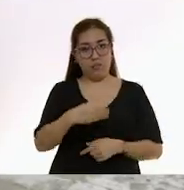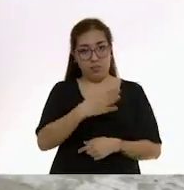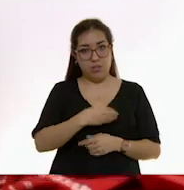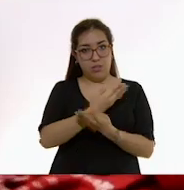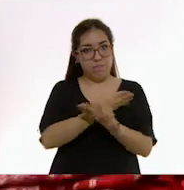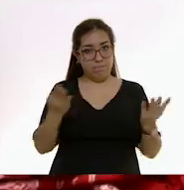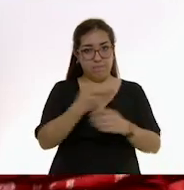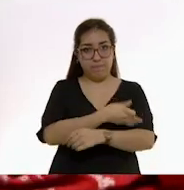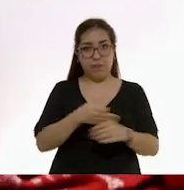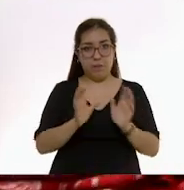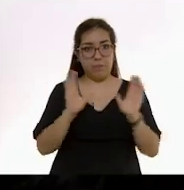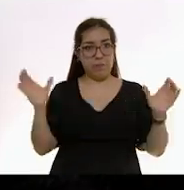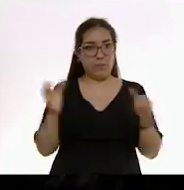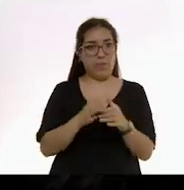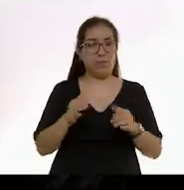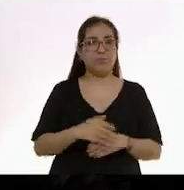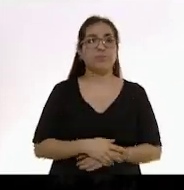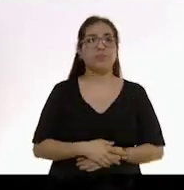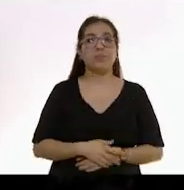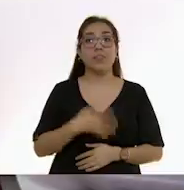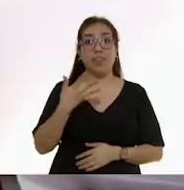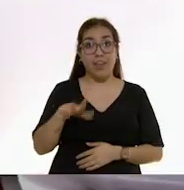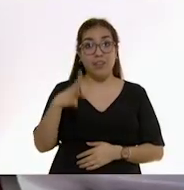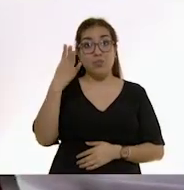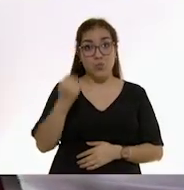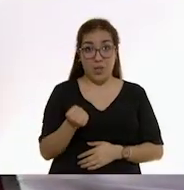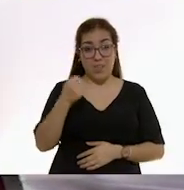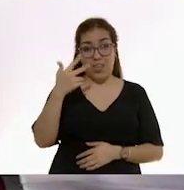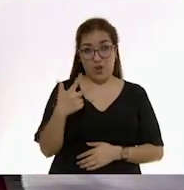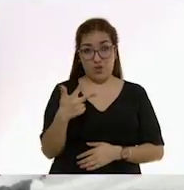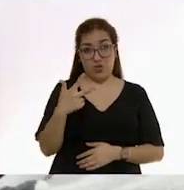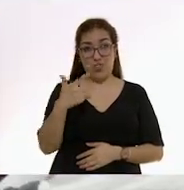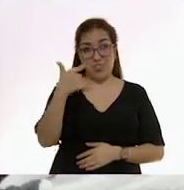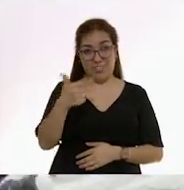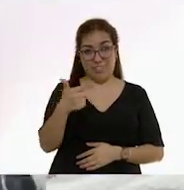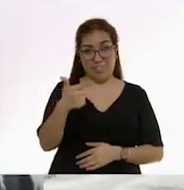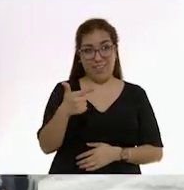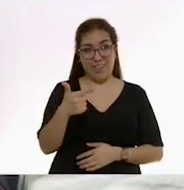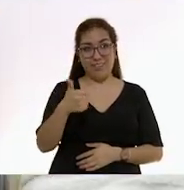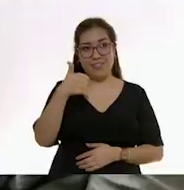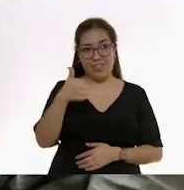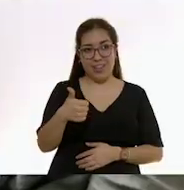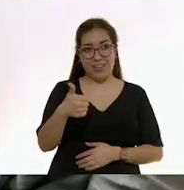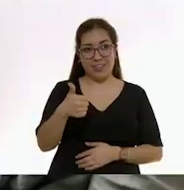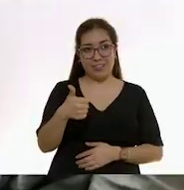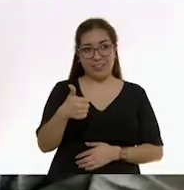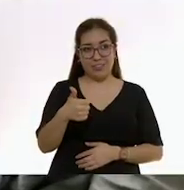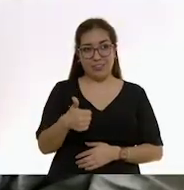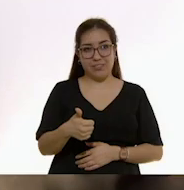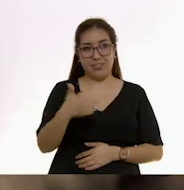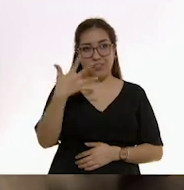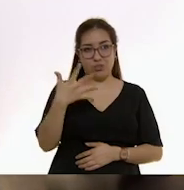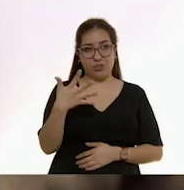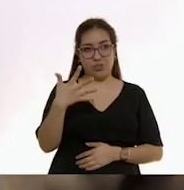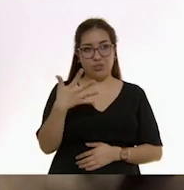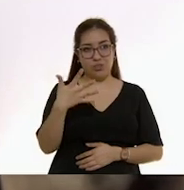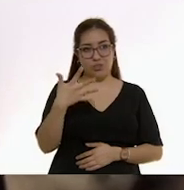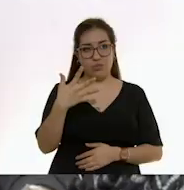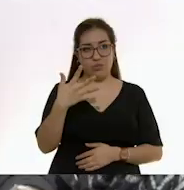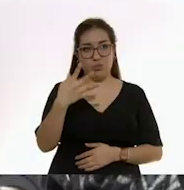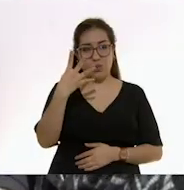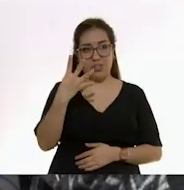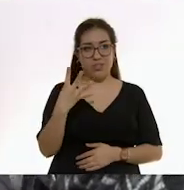en general. 10, 9, 8, 7, 6, 5,